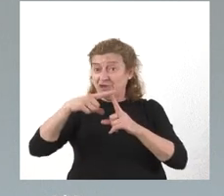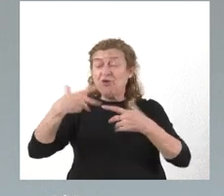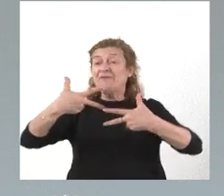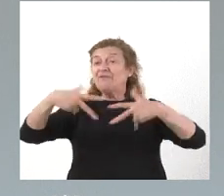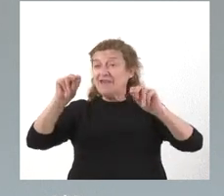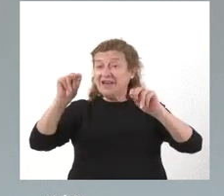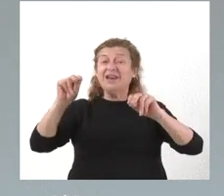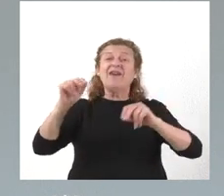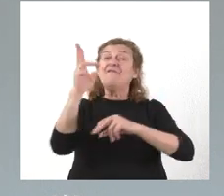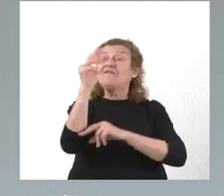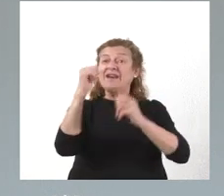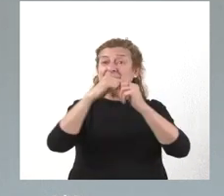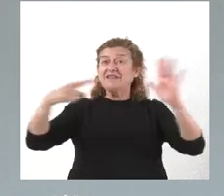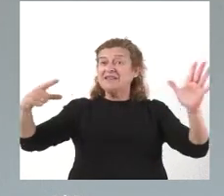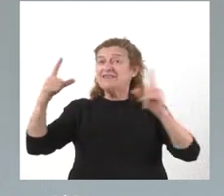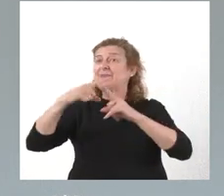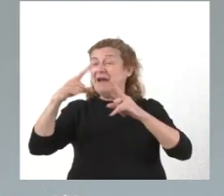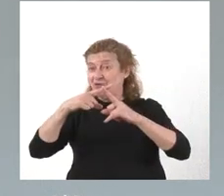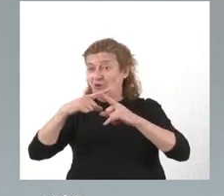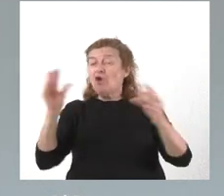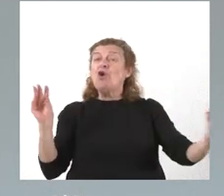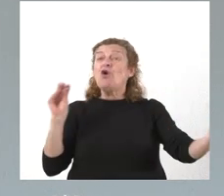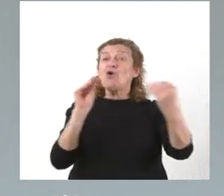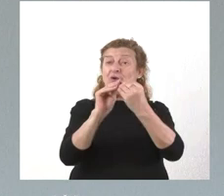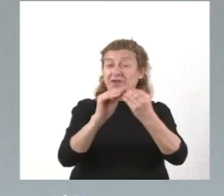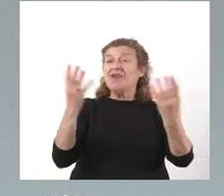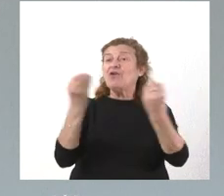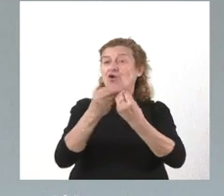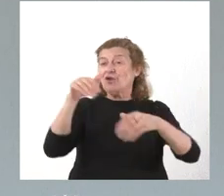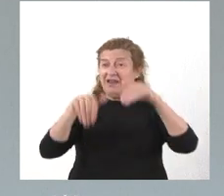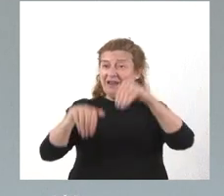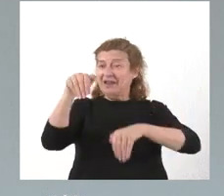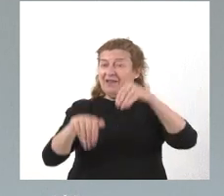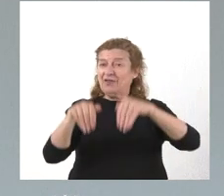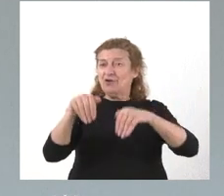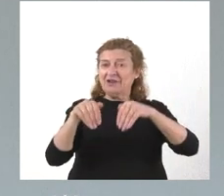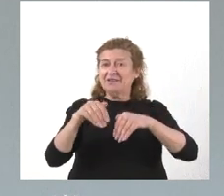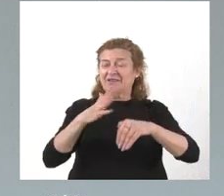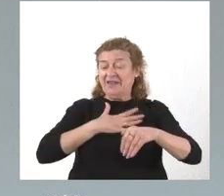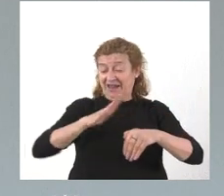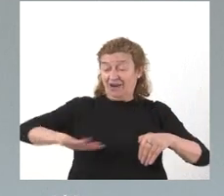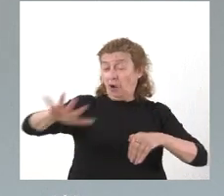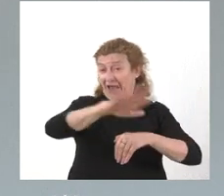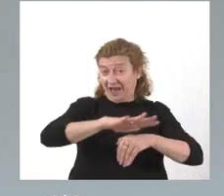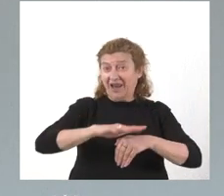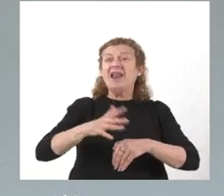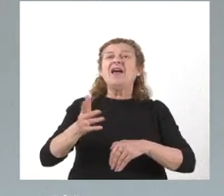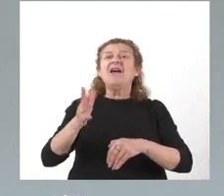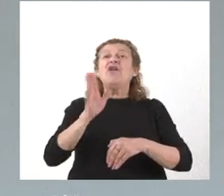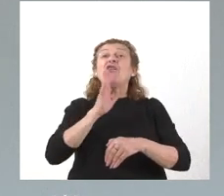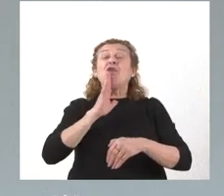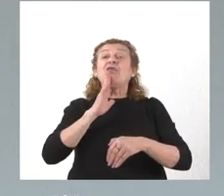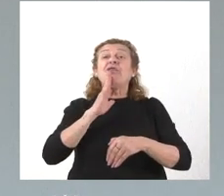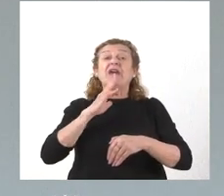finalizando el viernes 26 de mayo, coincidente con el de las elecciones locales. ¿Por dónde nos vamos a